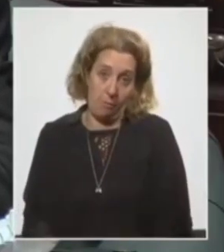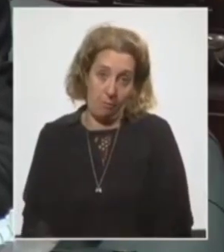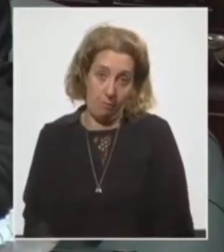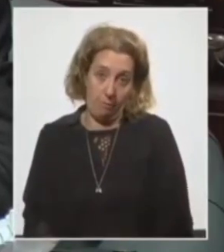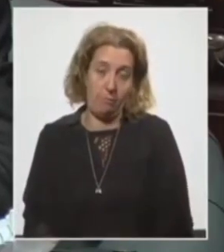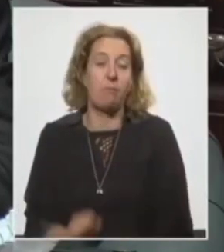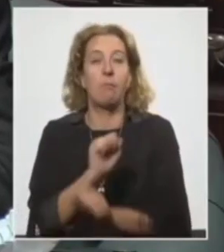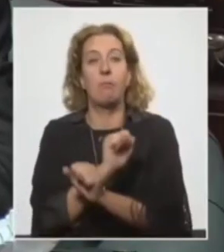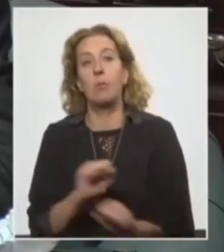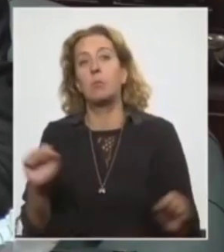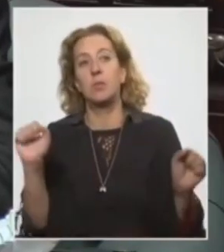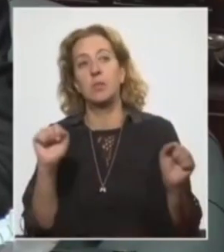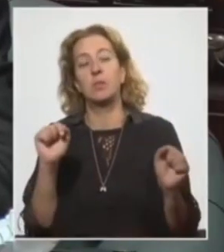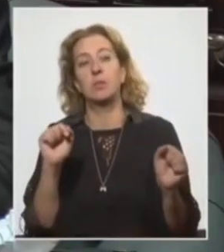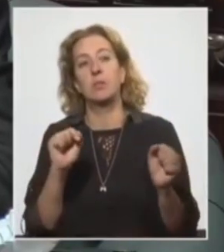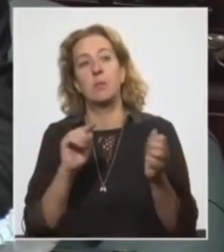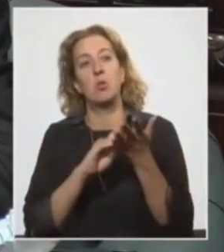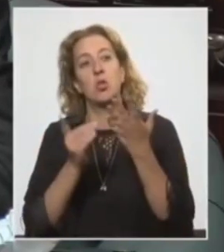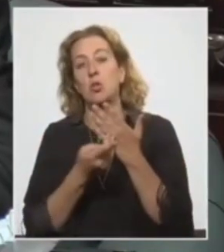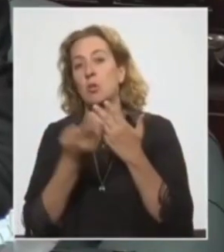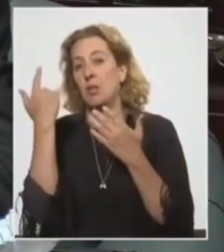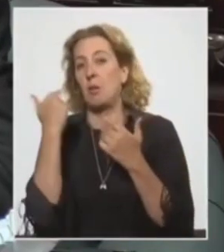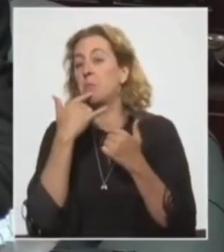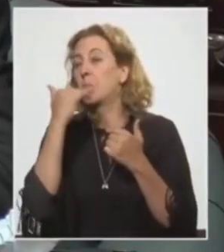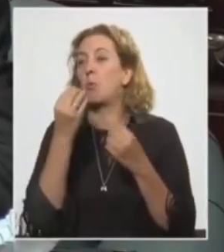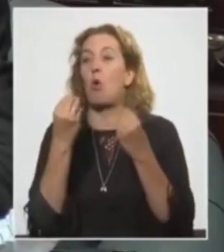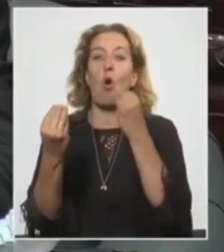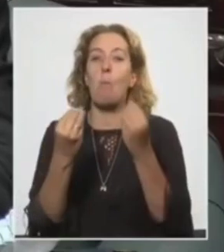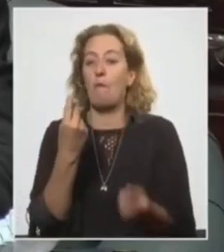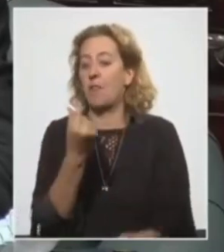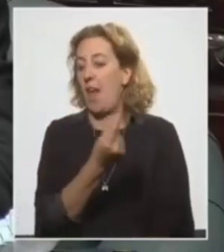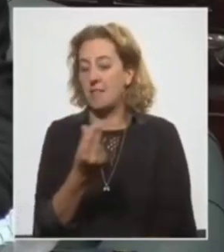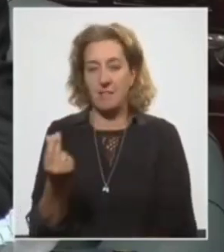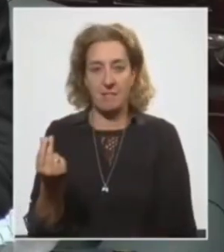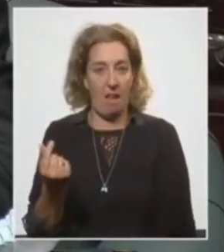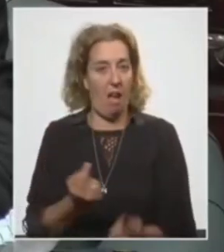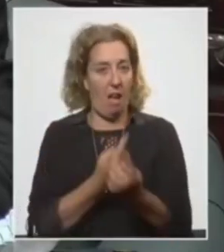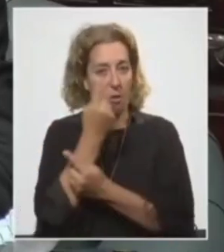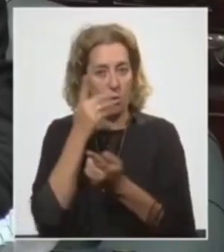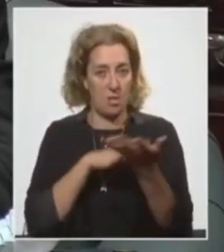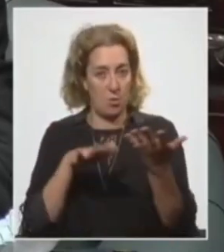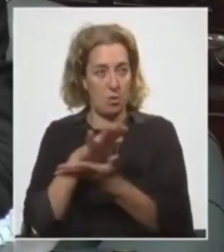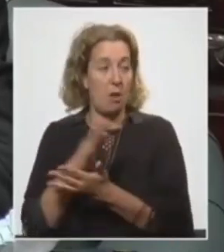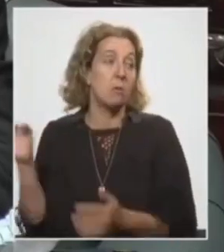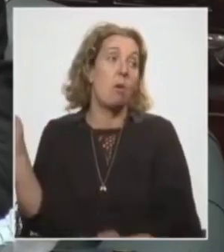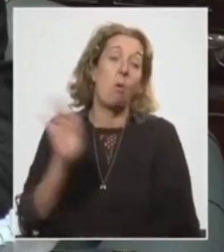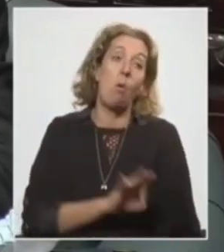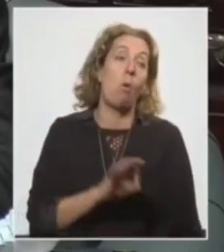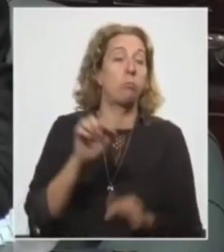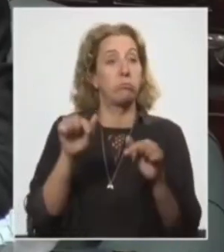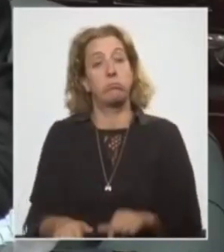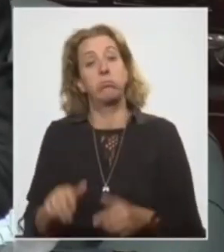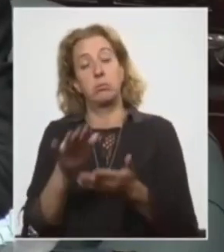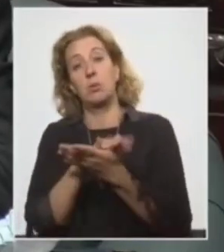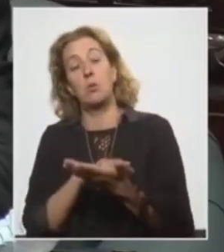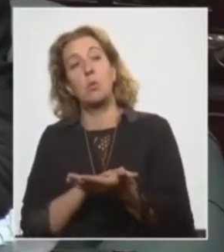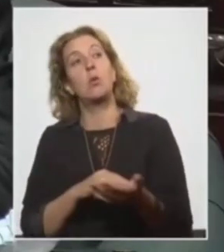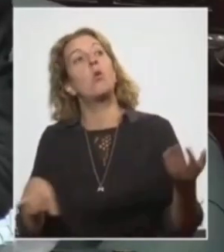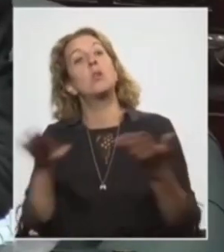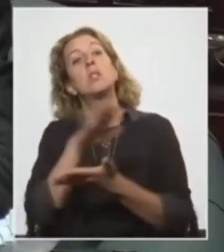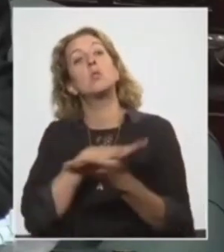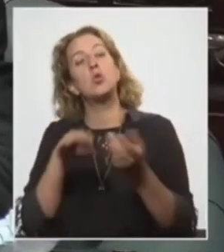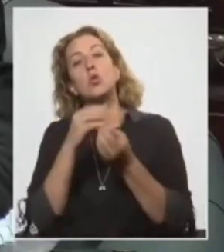podemos tener como en el proyecto anterior la diferencia de cómo debe financiarse algunas circunstancias o en este caso cómo debe